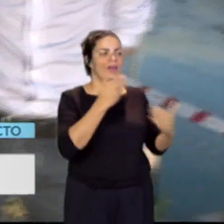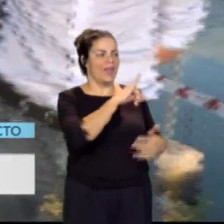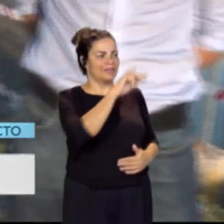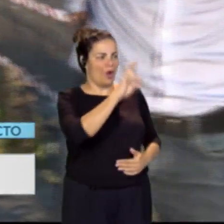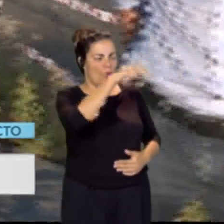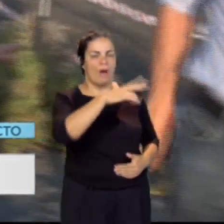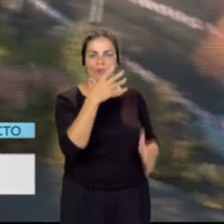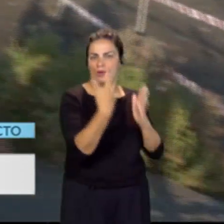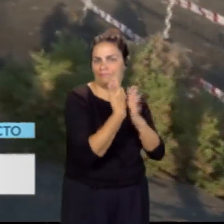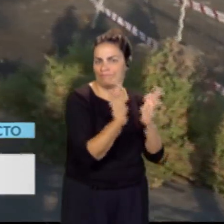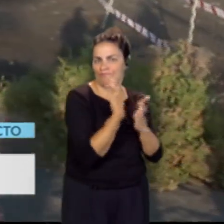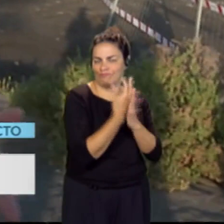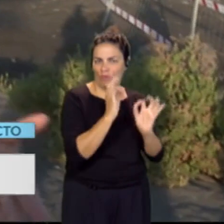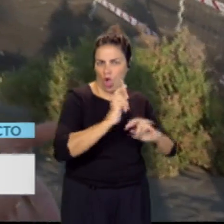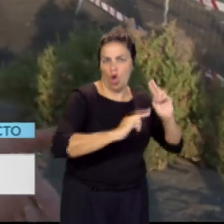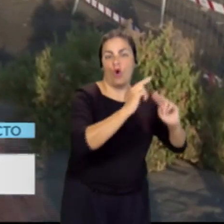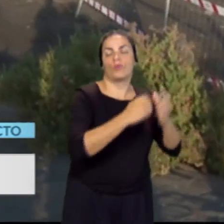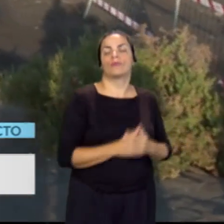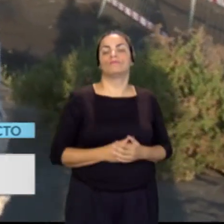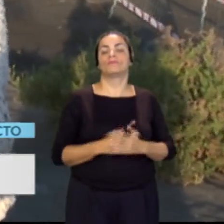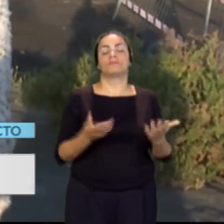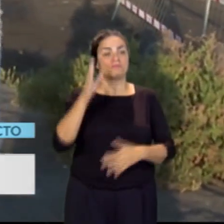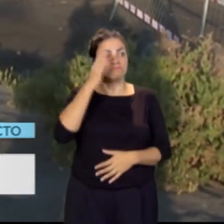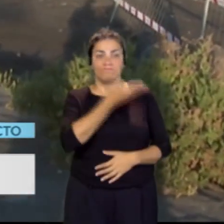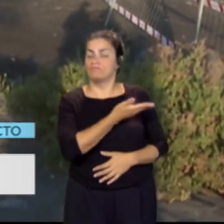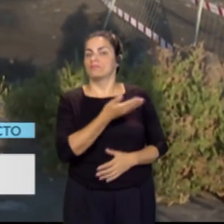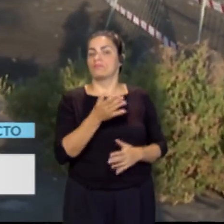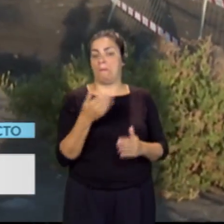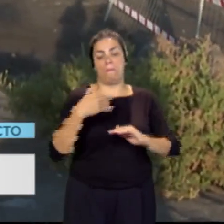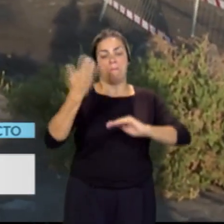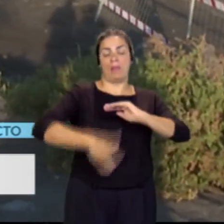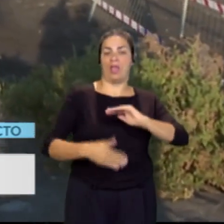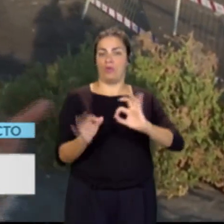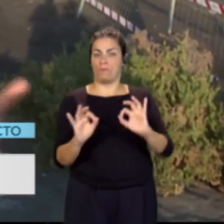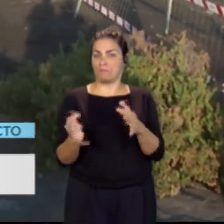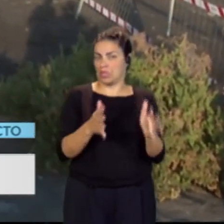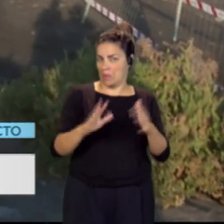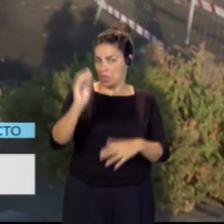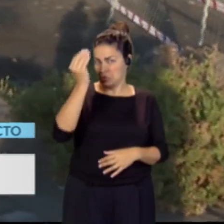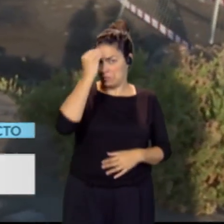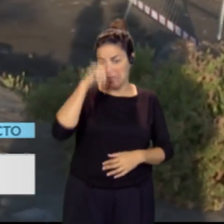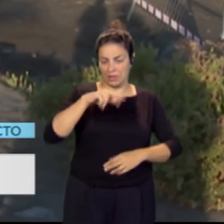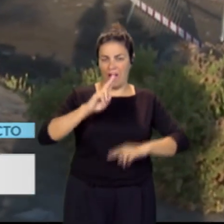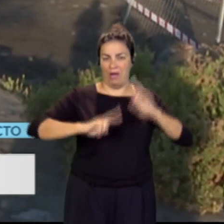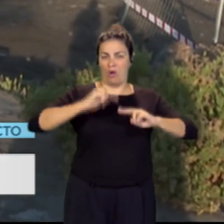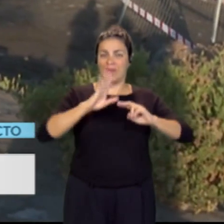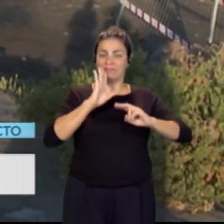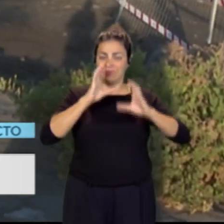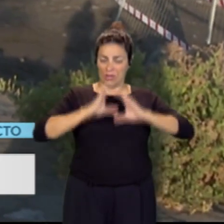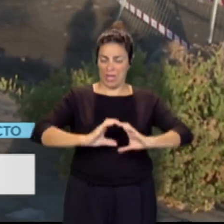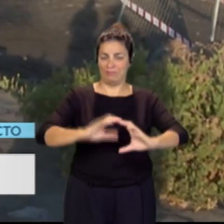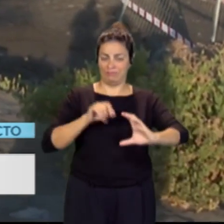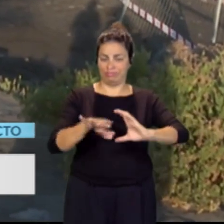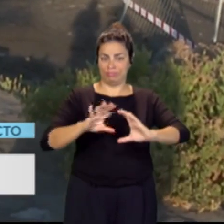toda esta obra. Pues Antonio, ya lo han escuchado, ese es el plazo más o menos que se estima que pueda estar finalizada esta ampliación del emisario